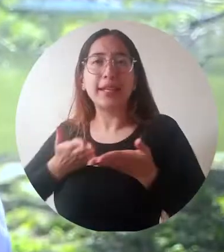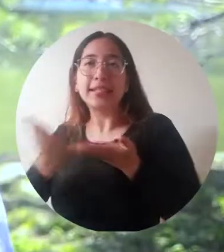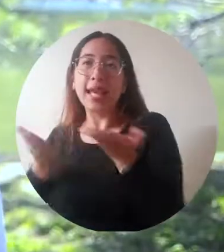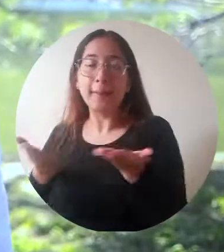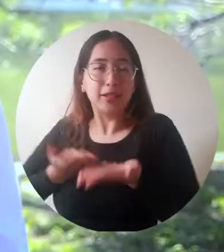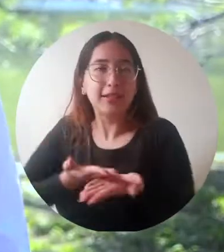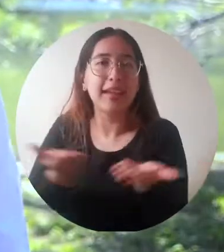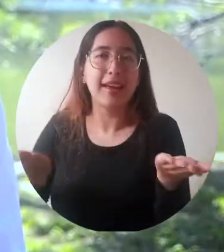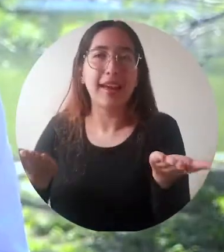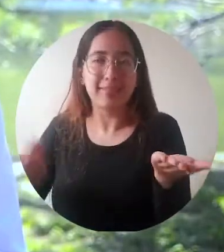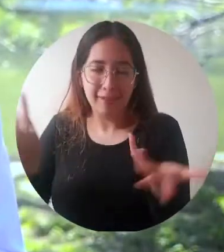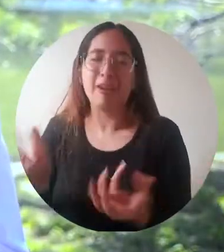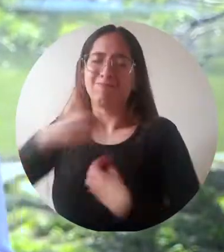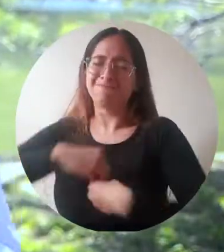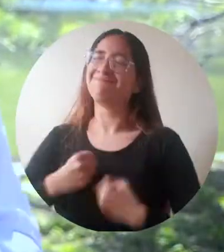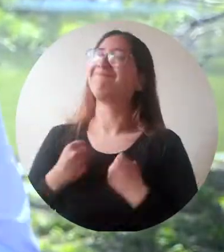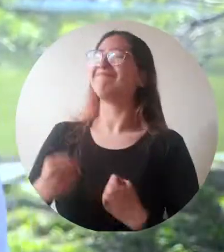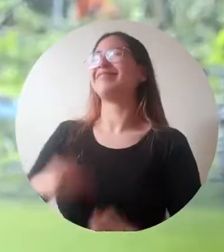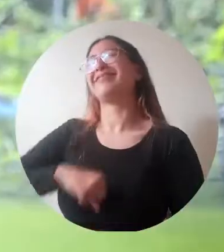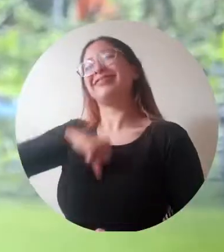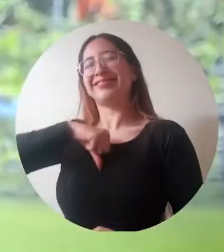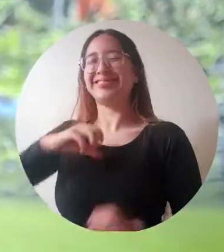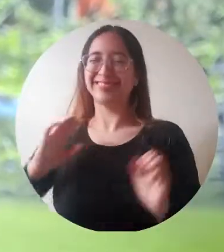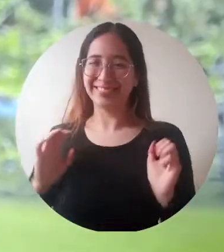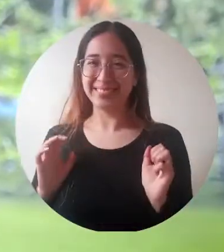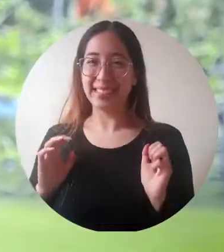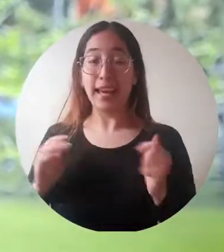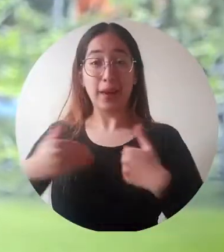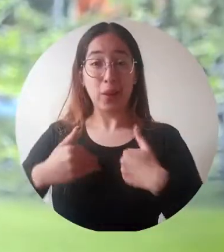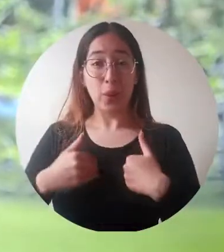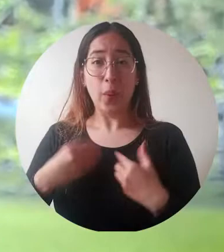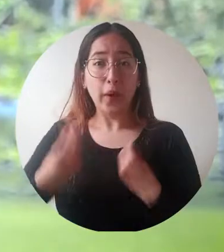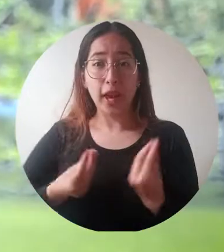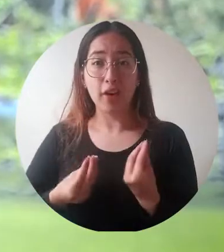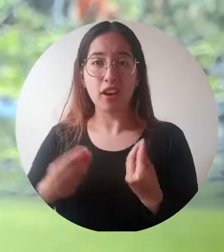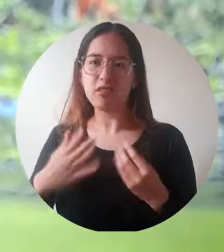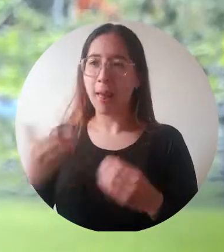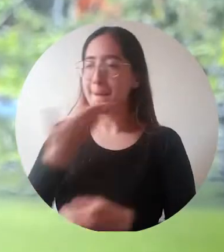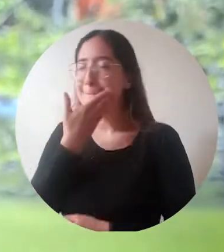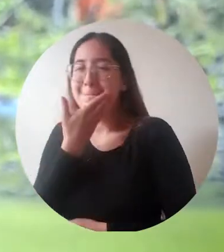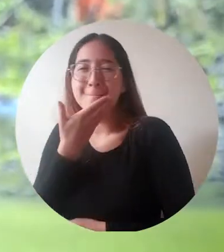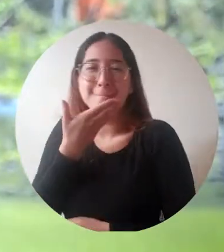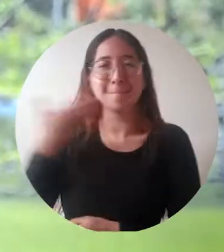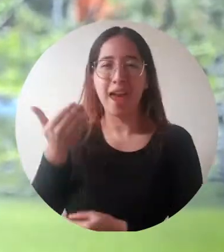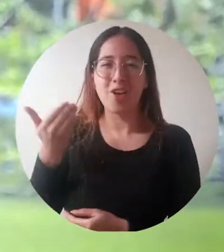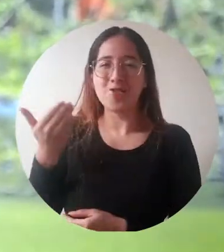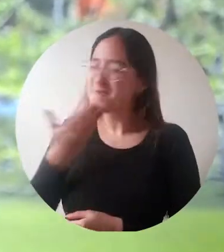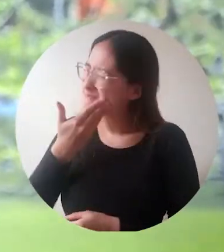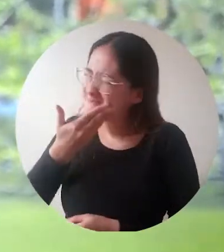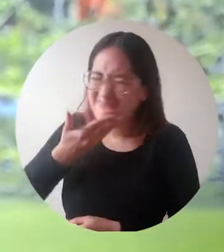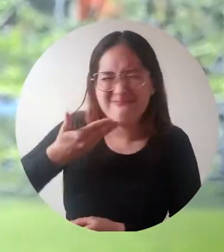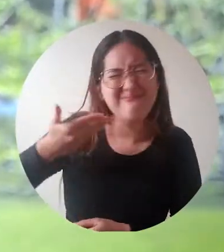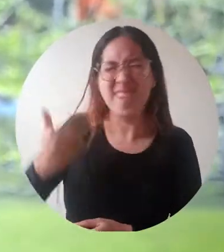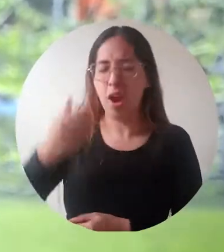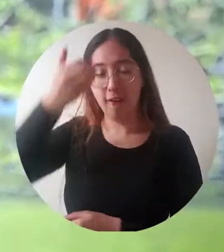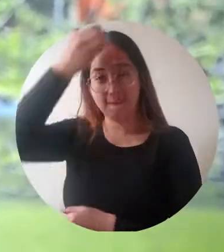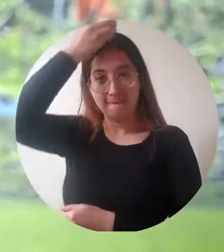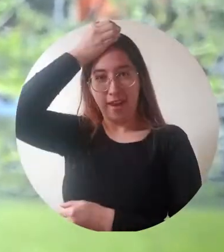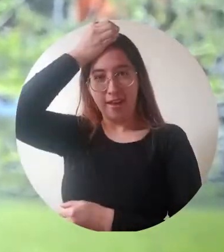saber que vamos a servir a otros nos debe llenar a todos. Bueno, para mí, ¿qué sigue? Ser el mejor enfermero, el mejor de los mejores.